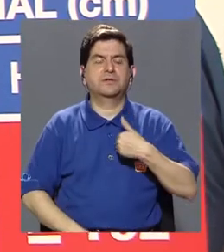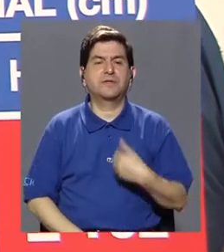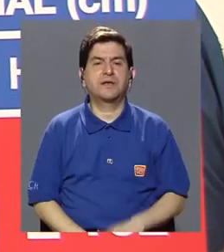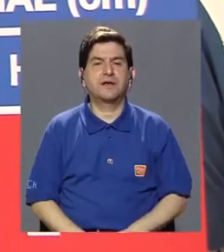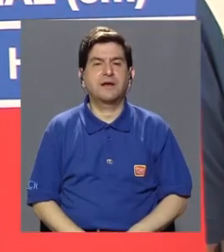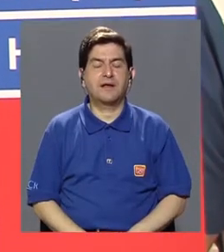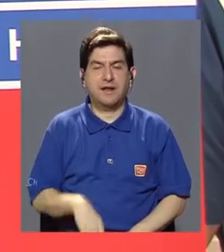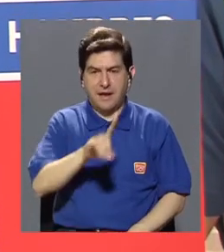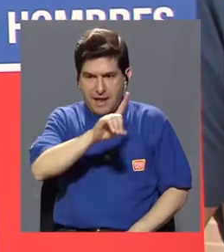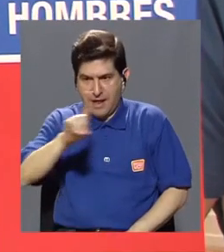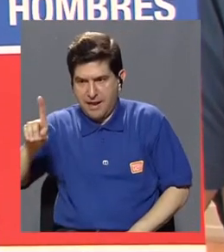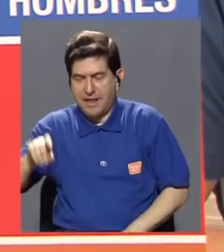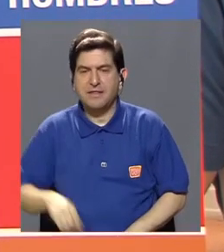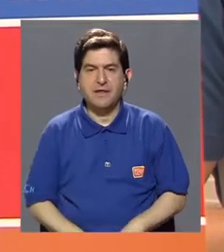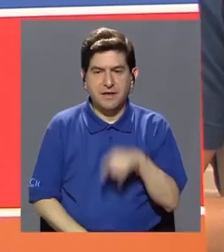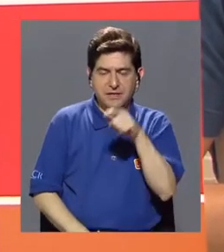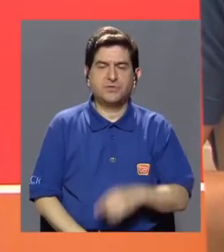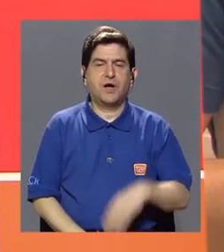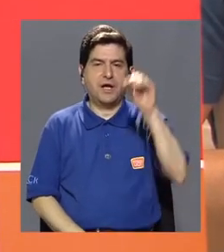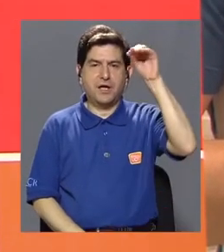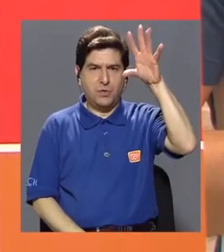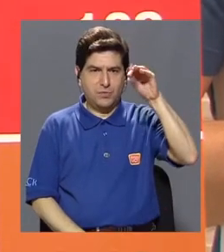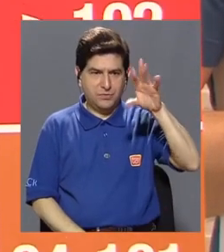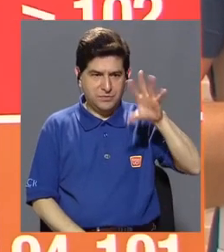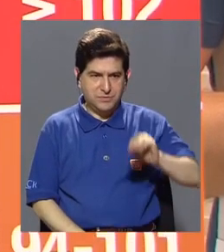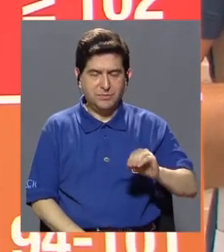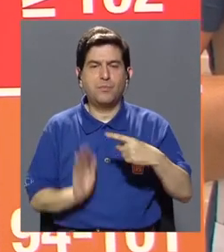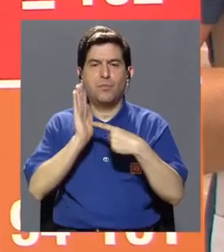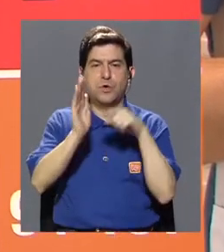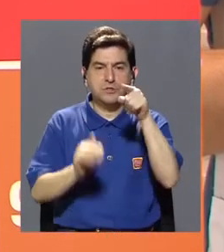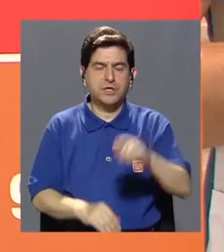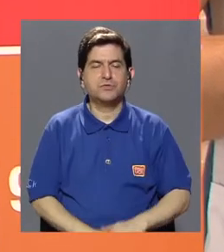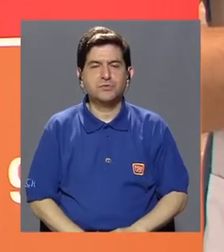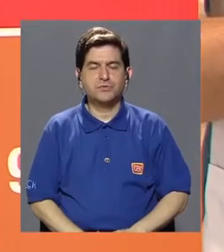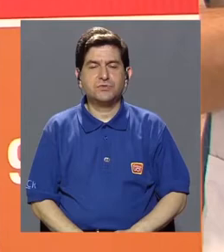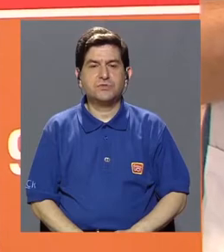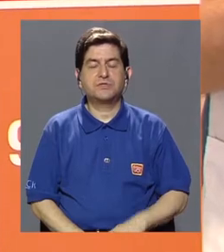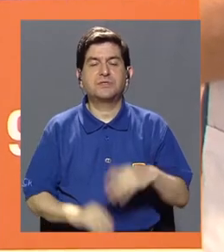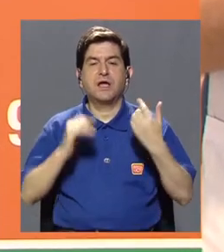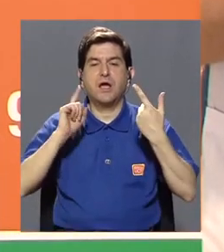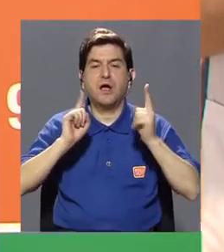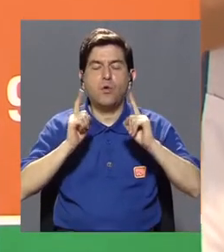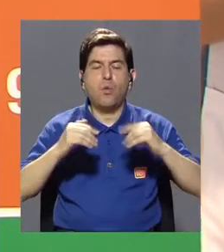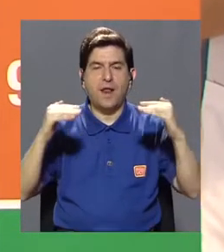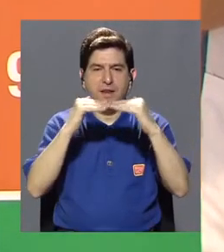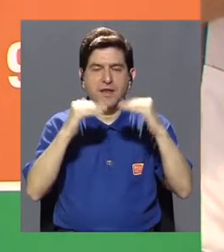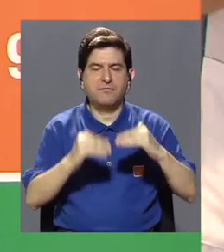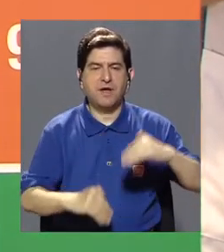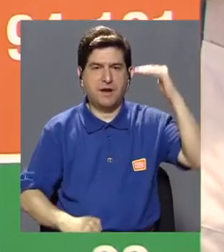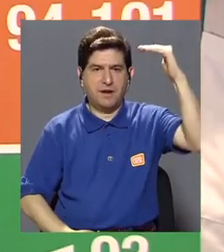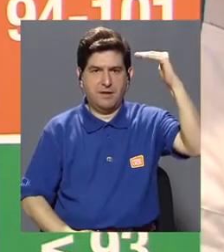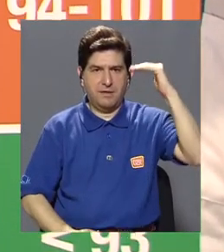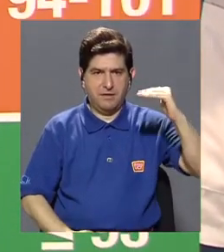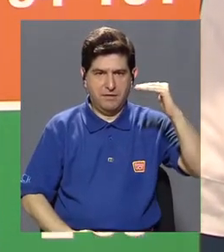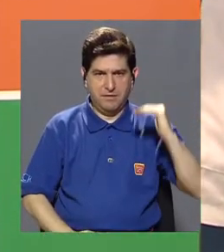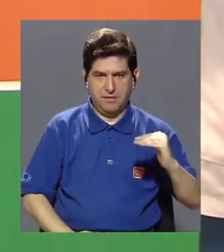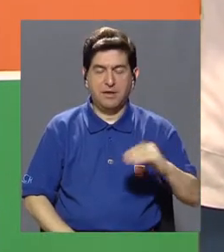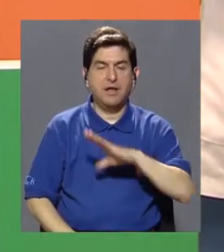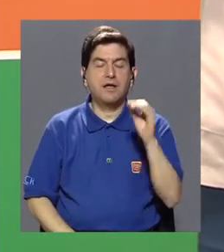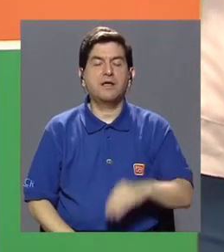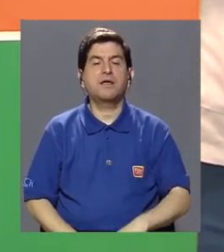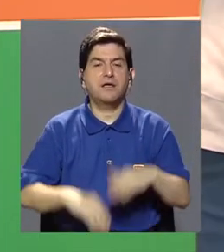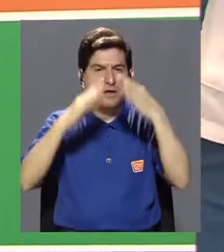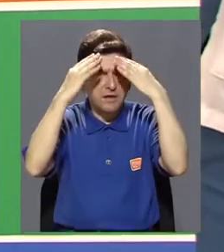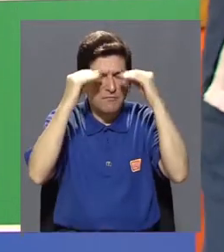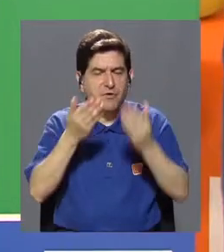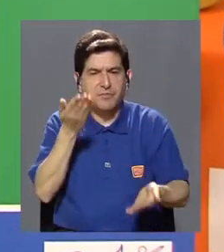al lado derecho del stand el semáforo, ¿verdad? Que nos indica si usted está alto, medio o está un poco bajo. Y con eso tiene una referencia si